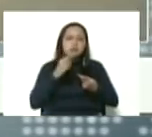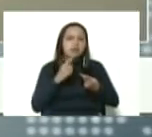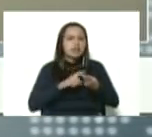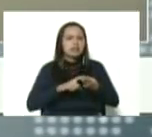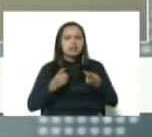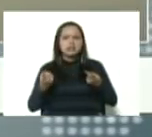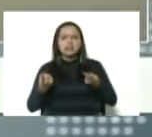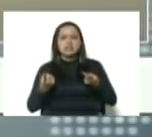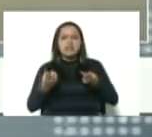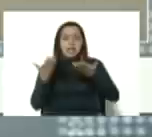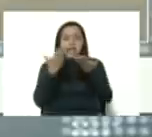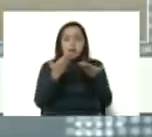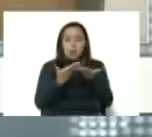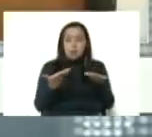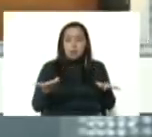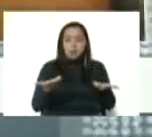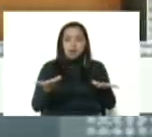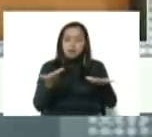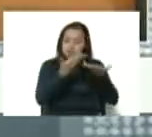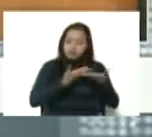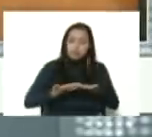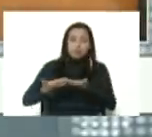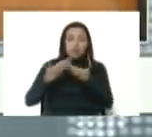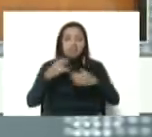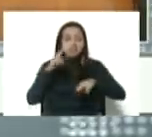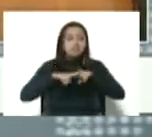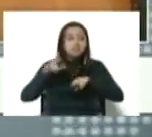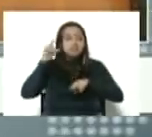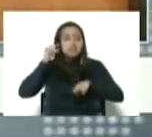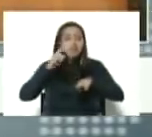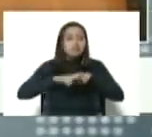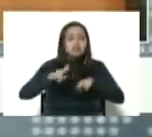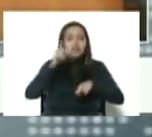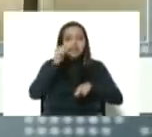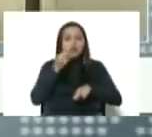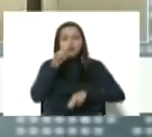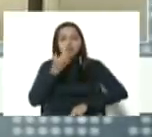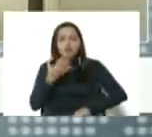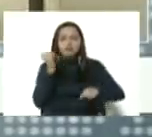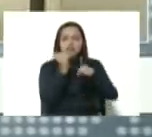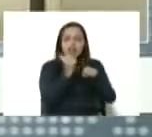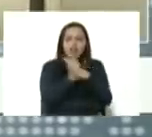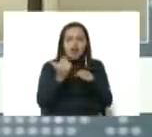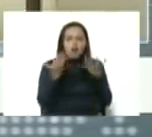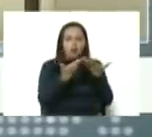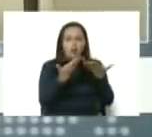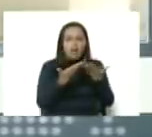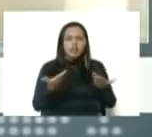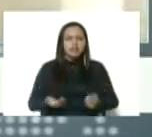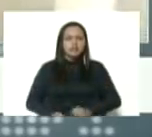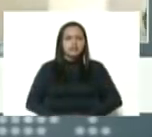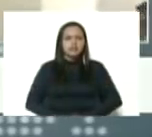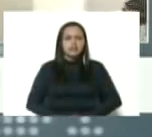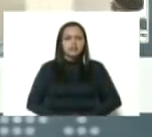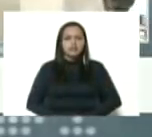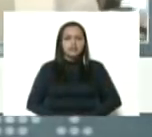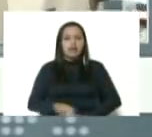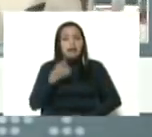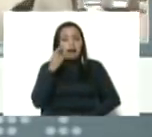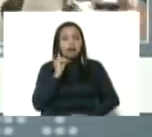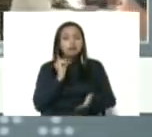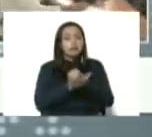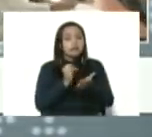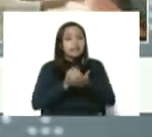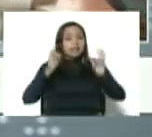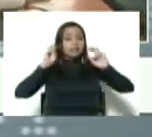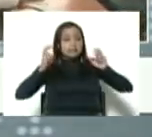La escolaridad de nuestros niños, niñas. El buen funcionamiento de las escuelas. Aristóbulo. Tenemos pendiente el